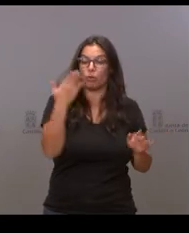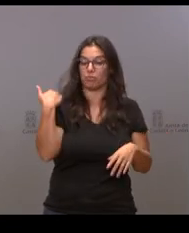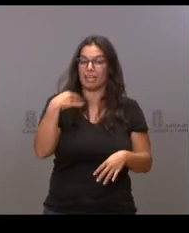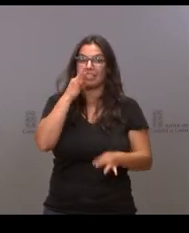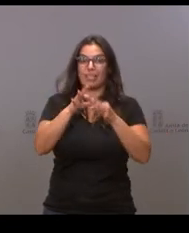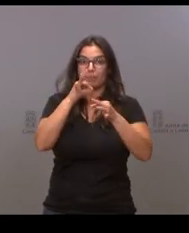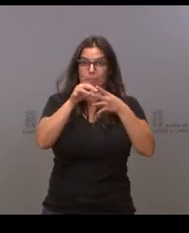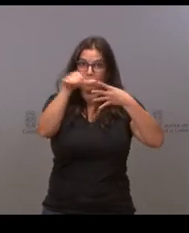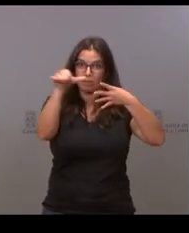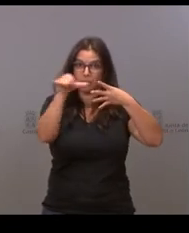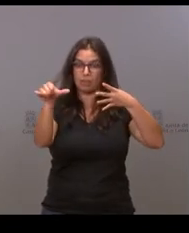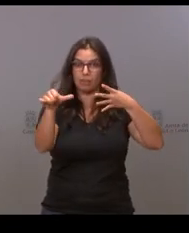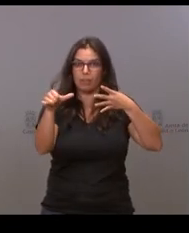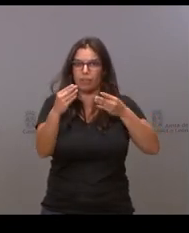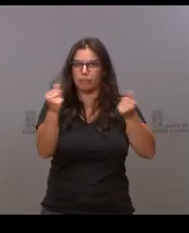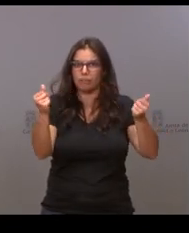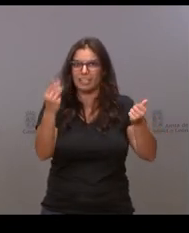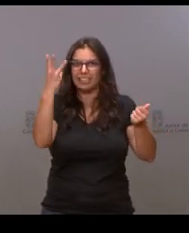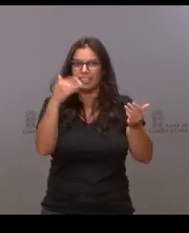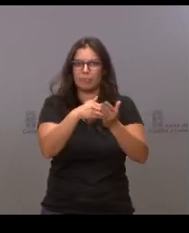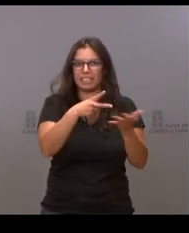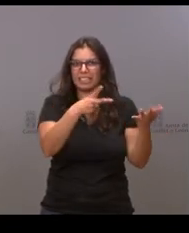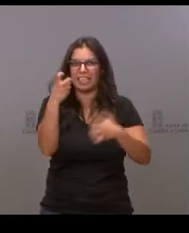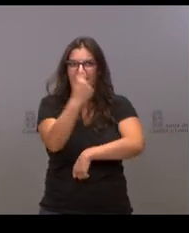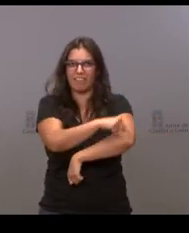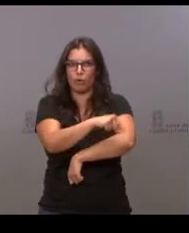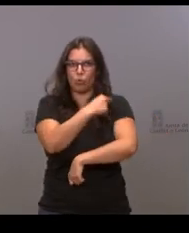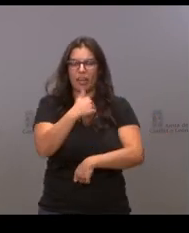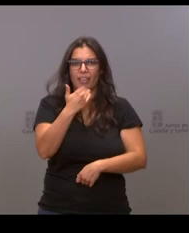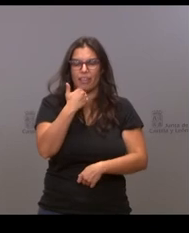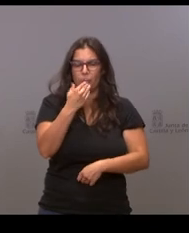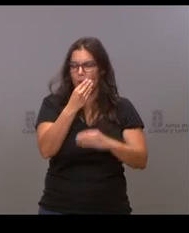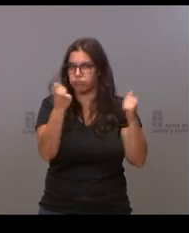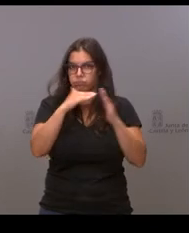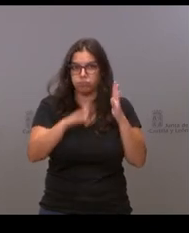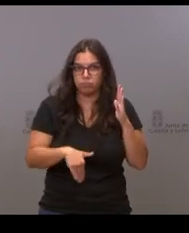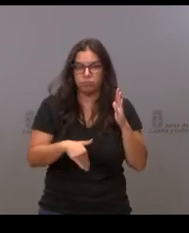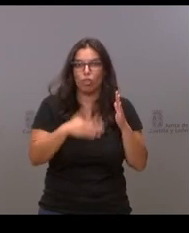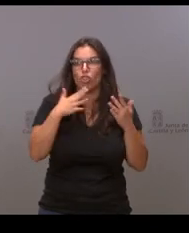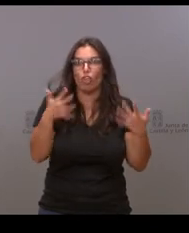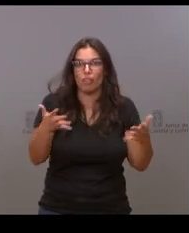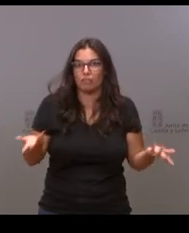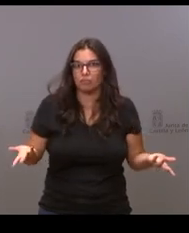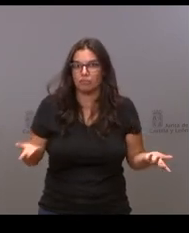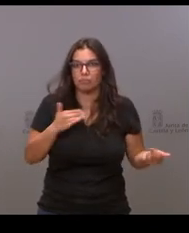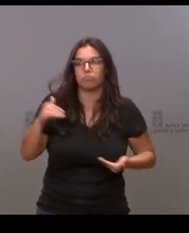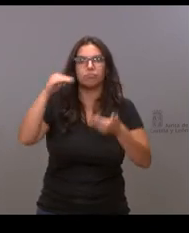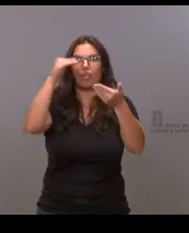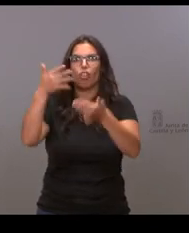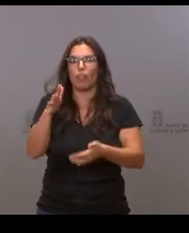desaparecieron de Zamora 3.700 vacunas. No sé si sabe qué ha pasado con ellas, dónde han ido. Gracias.